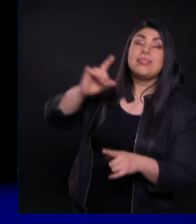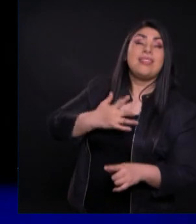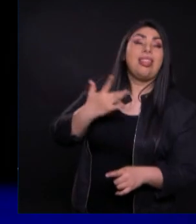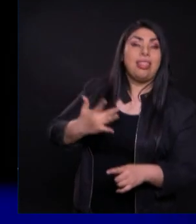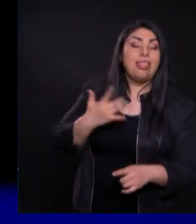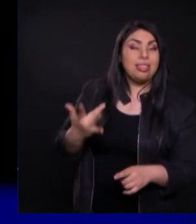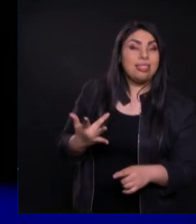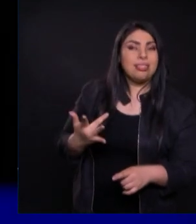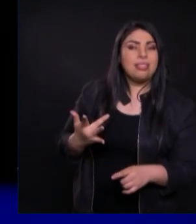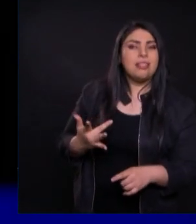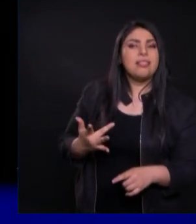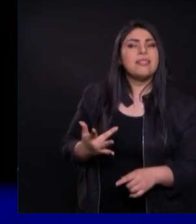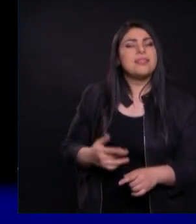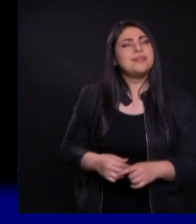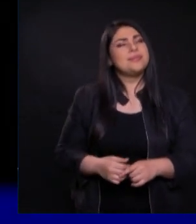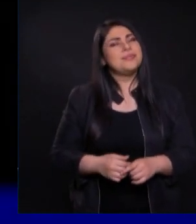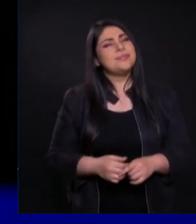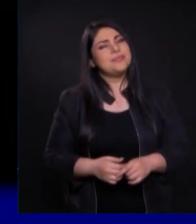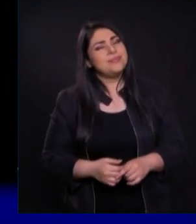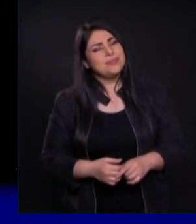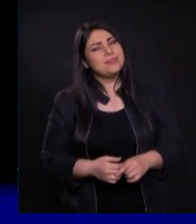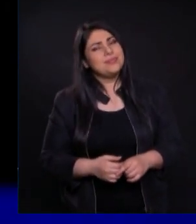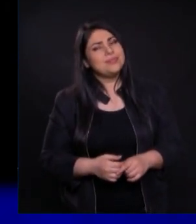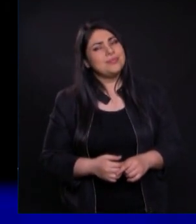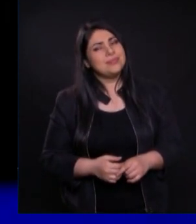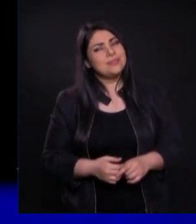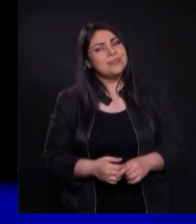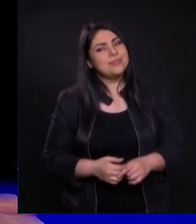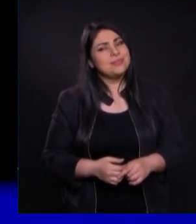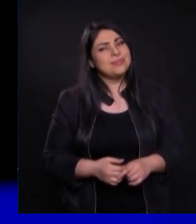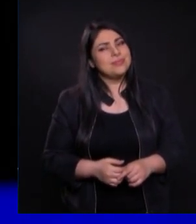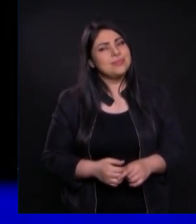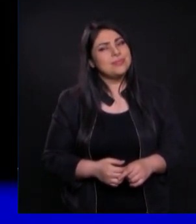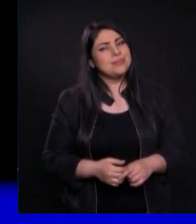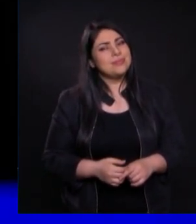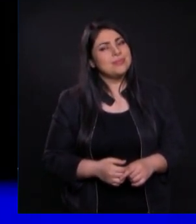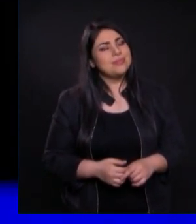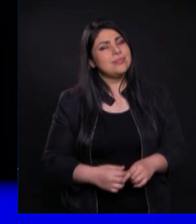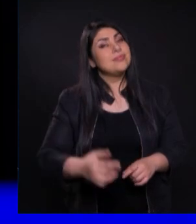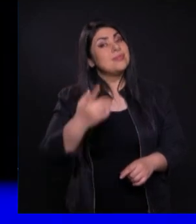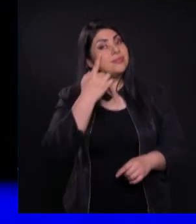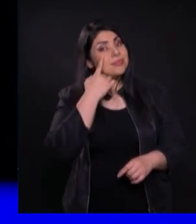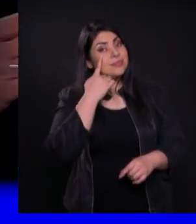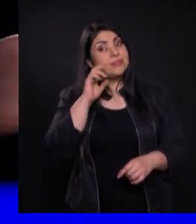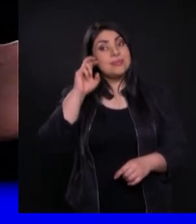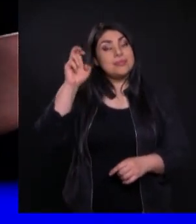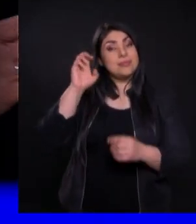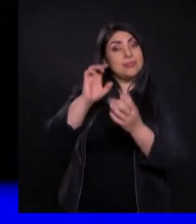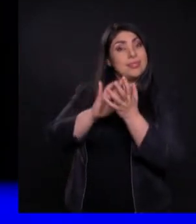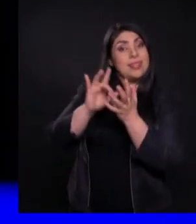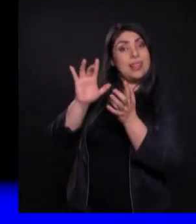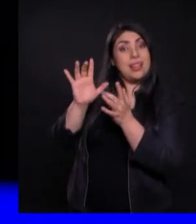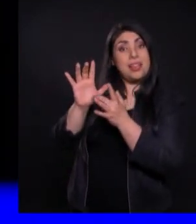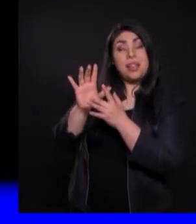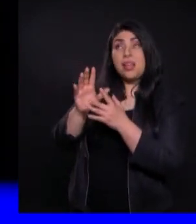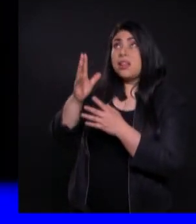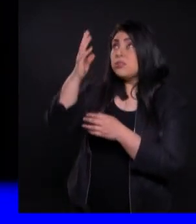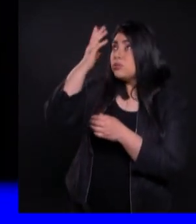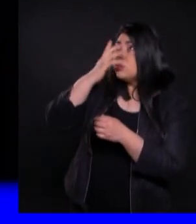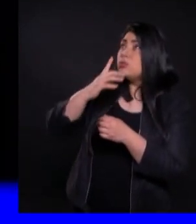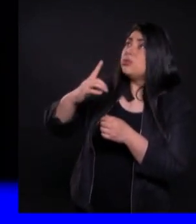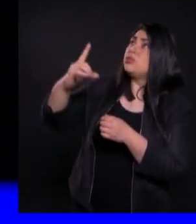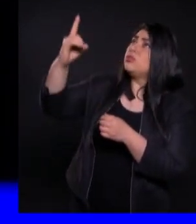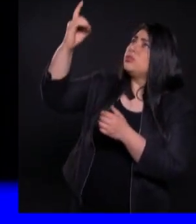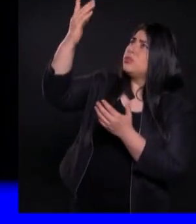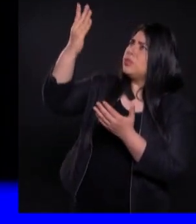En aquella oportunidad Donde Jesús siendo en forma De Dios No estimó el ser igual A Dios Como